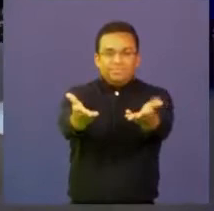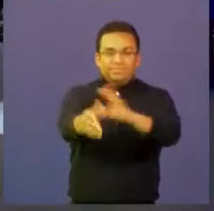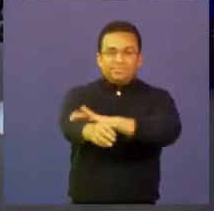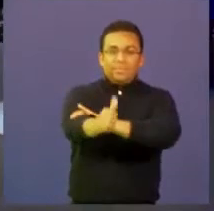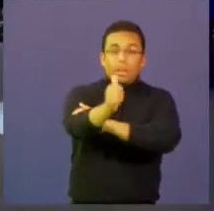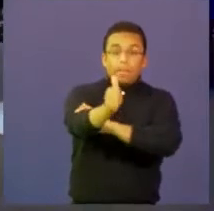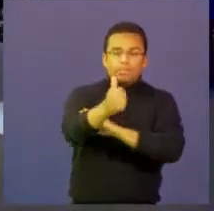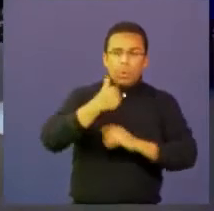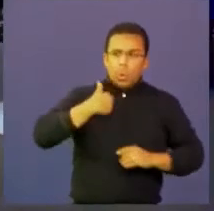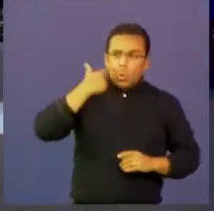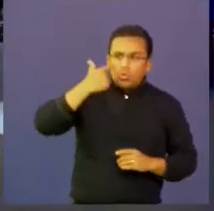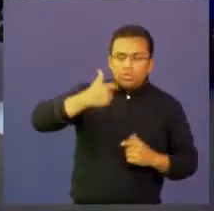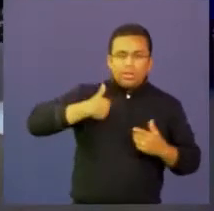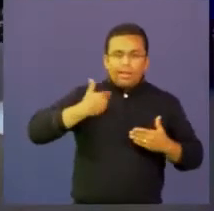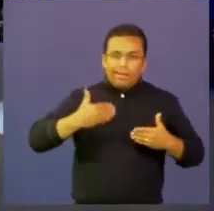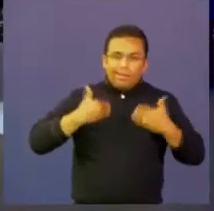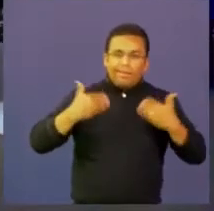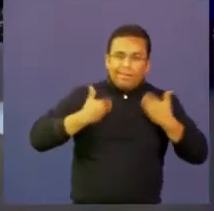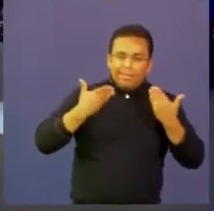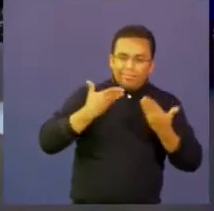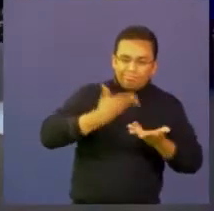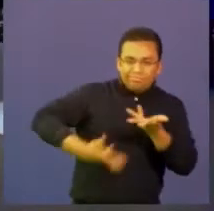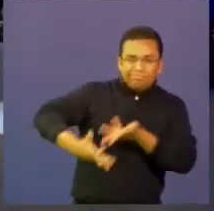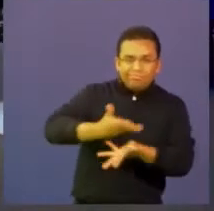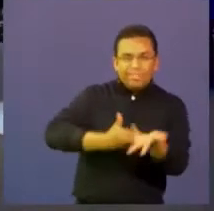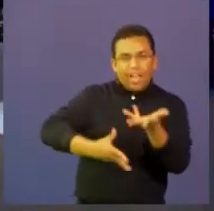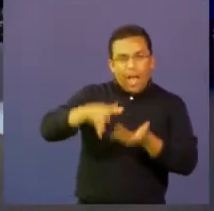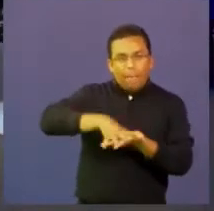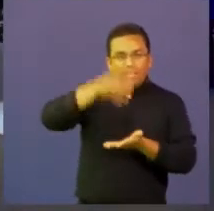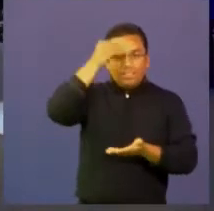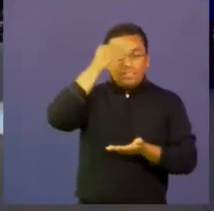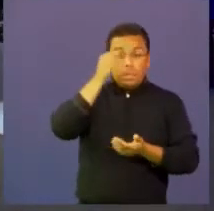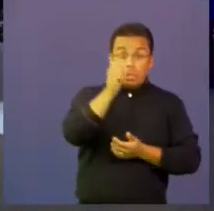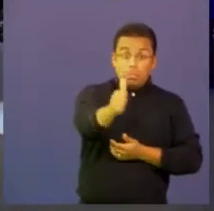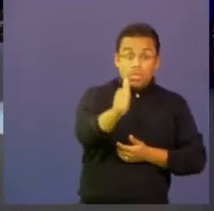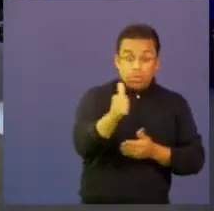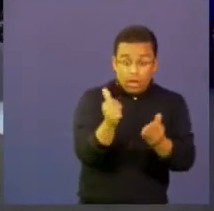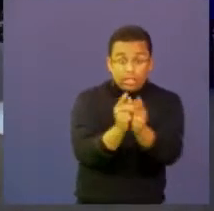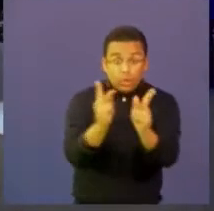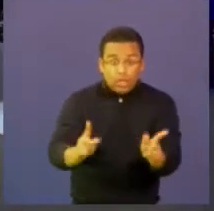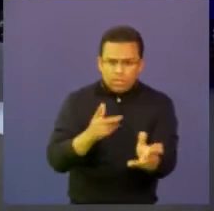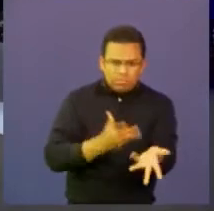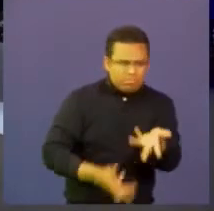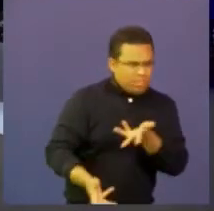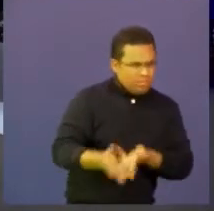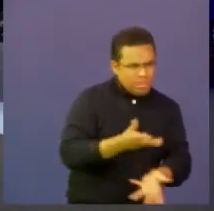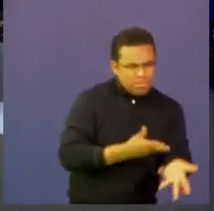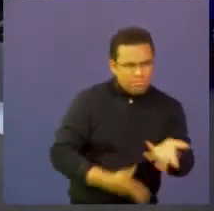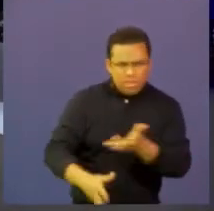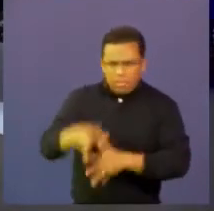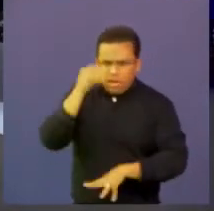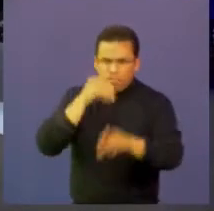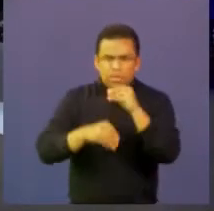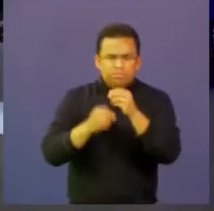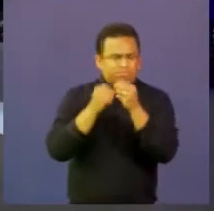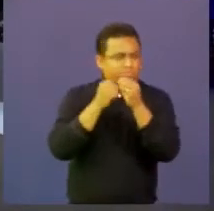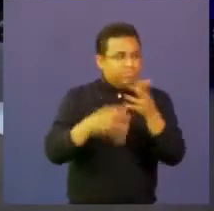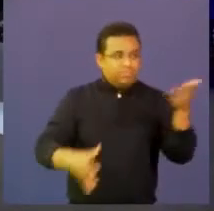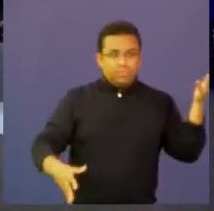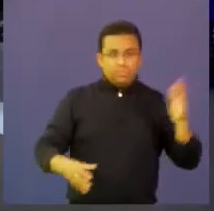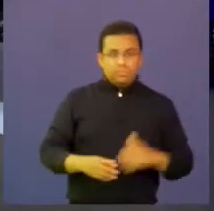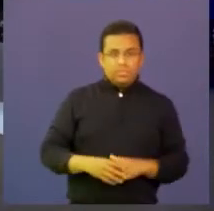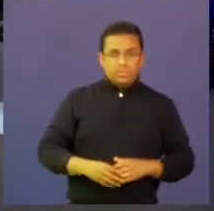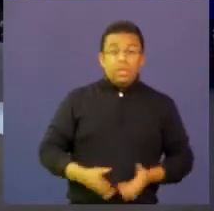diviertan aprendiendo para que ustedes con sus estudiantes puedan aprender muchísimas cosas sobre nuestro país usen esa